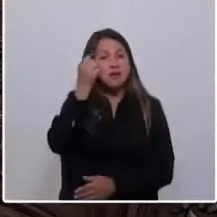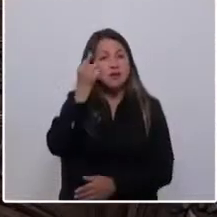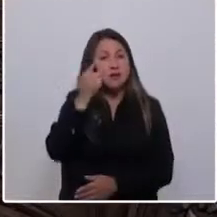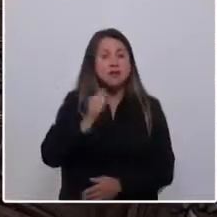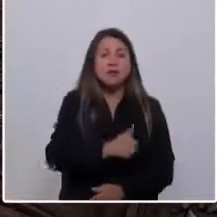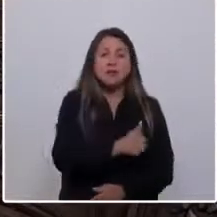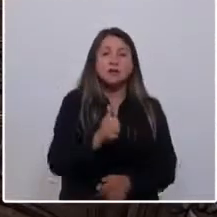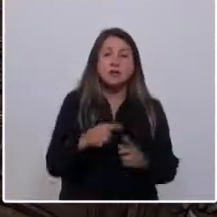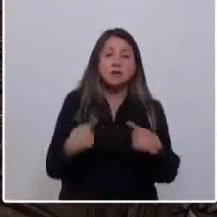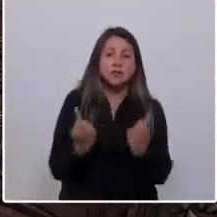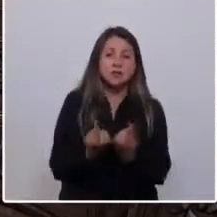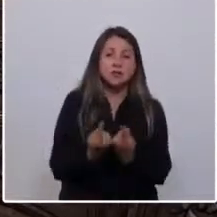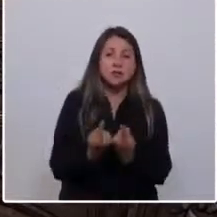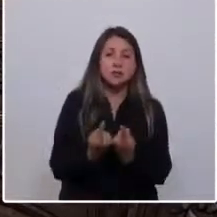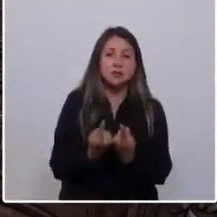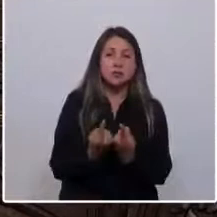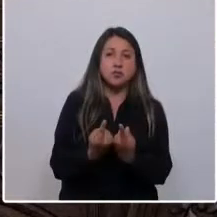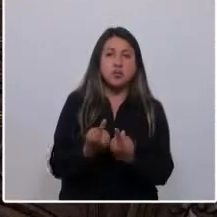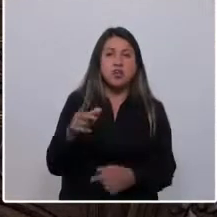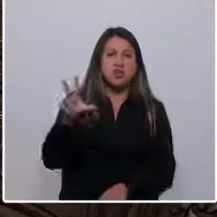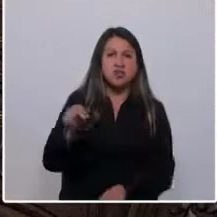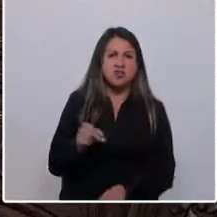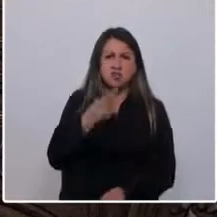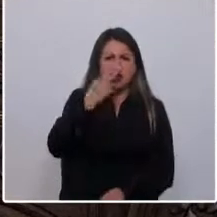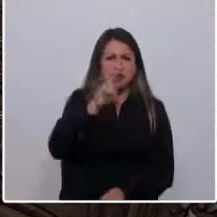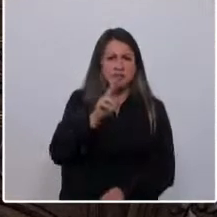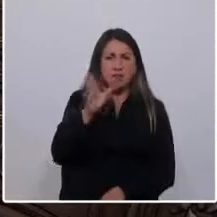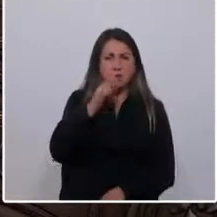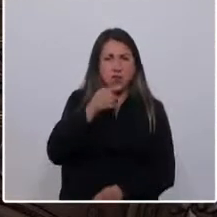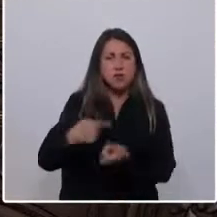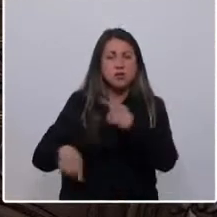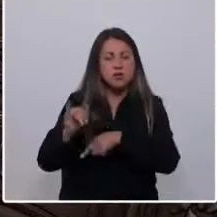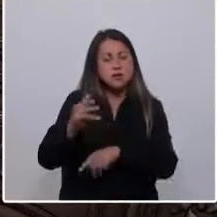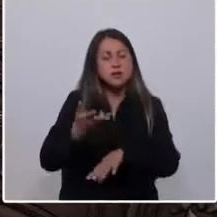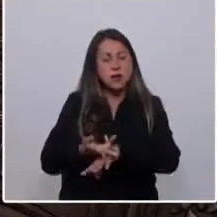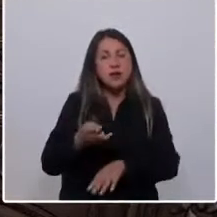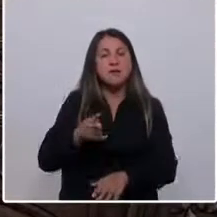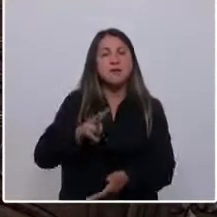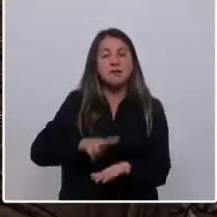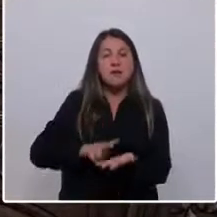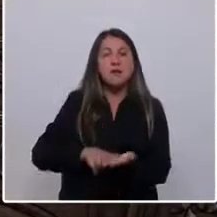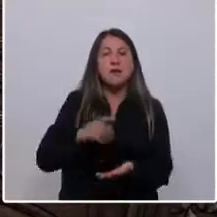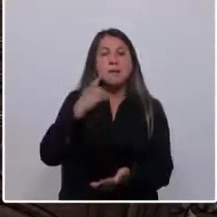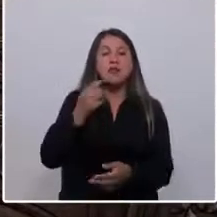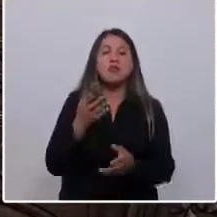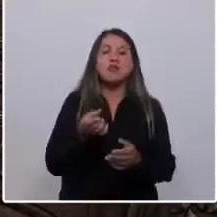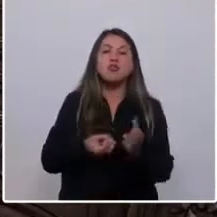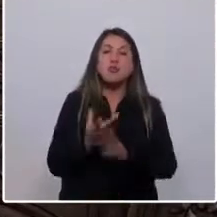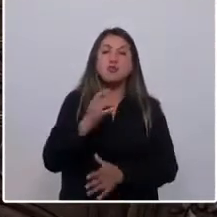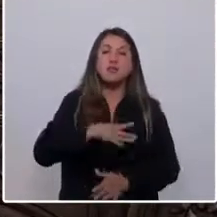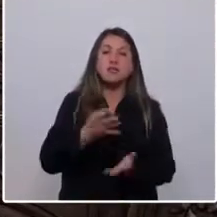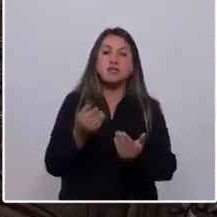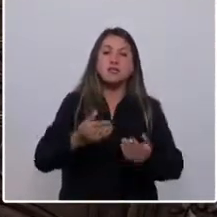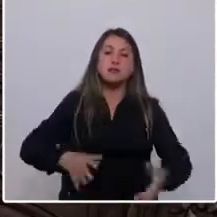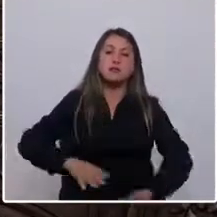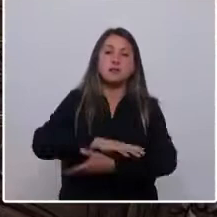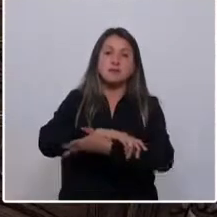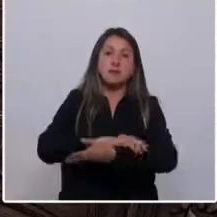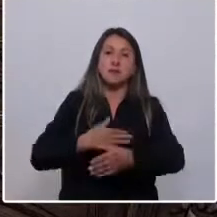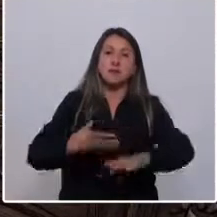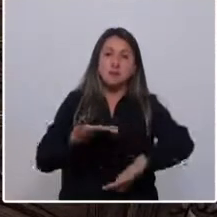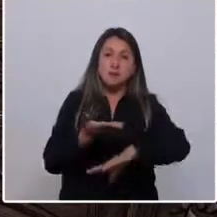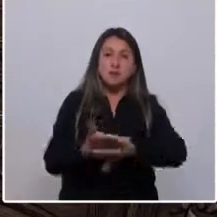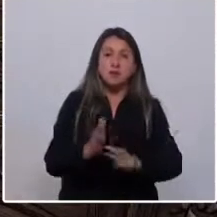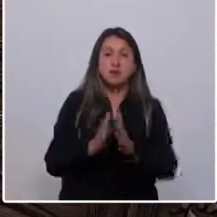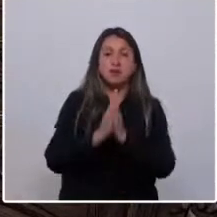nosotros. No niego nuestra historia, pero creo que el nuevo Chile necesita reconciliarse. Por lo mismo, pido que